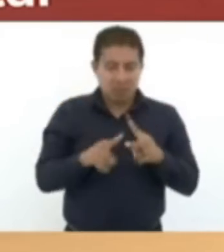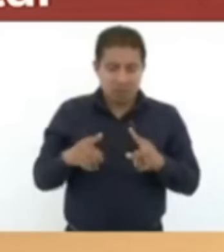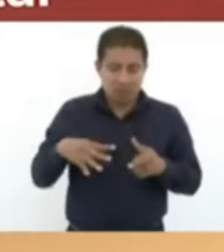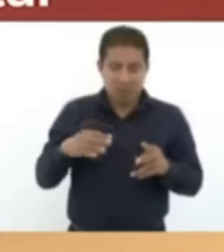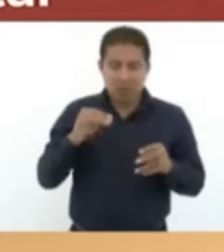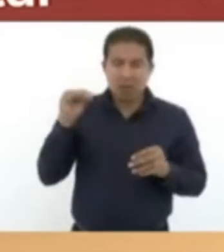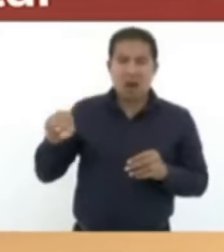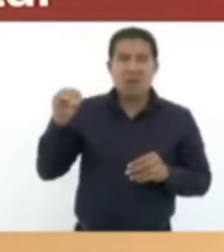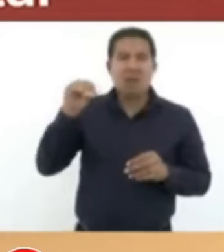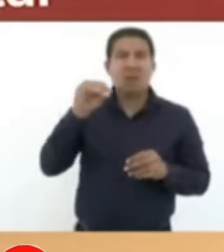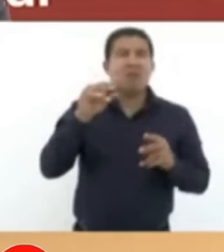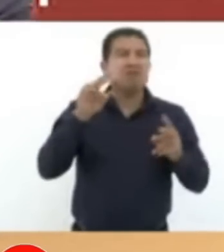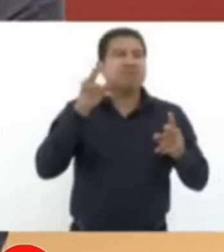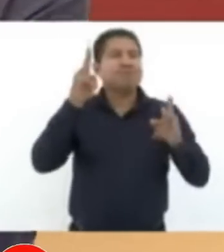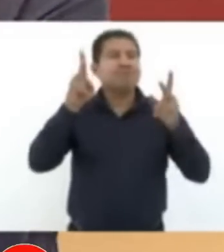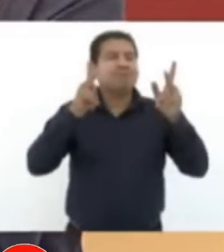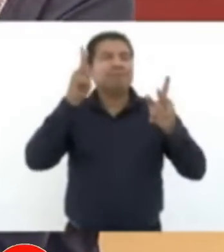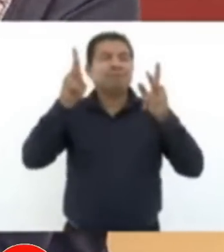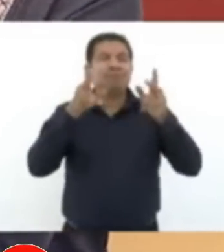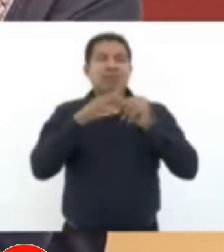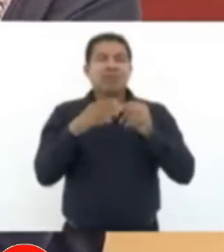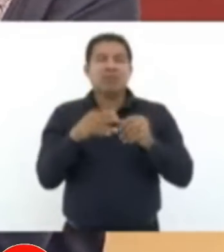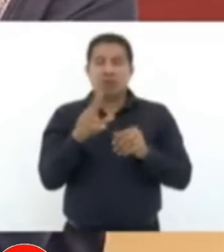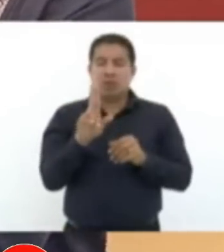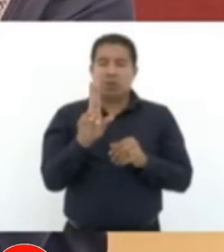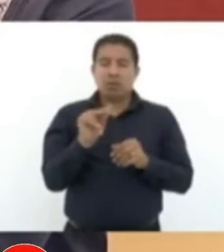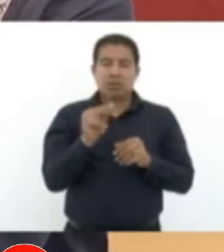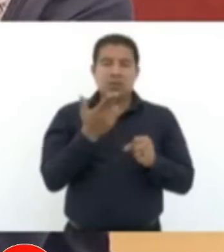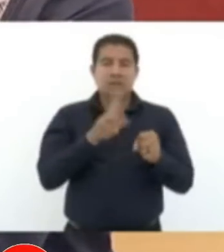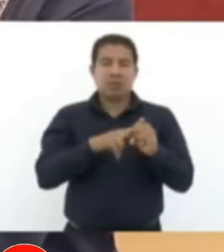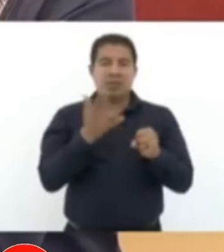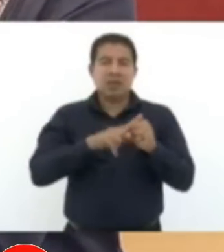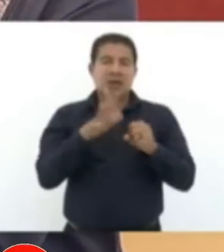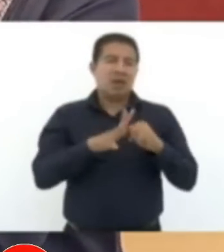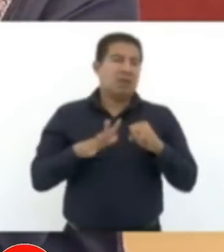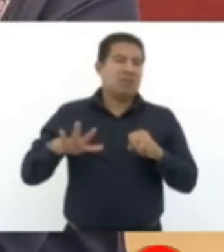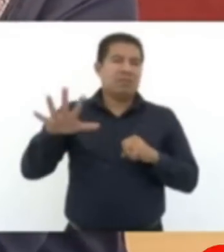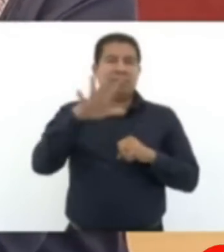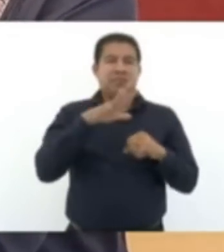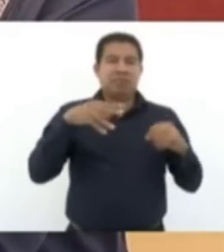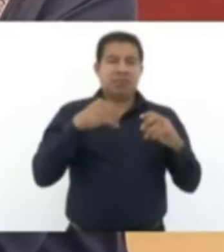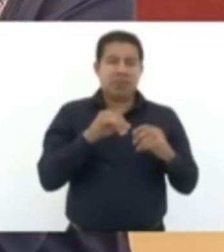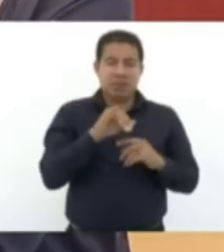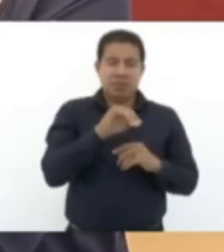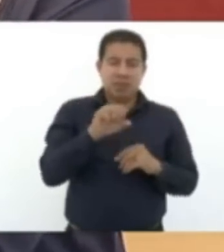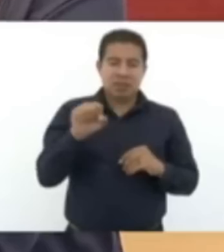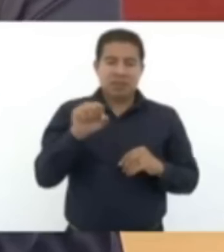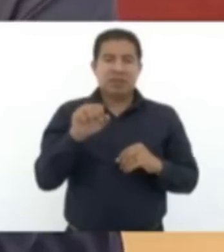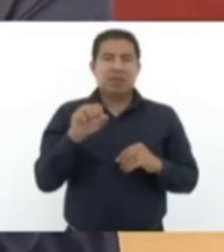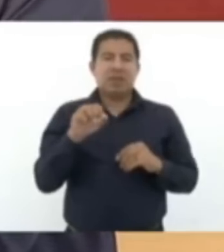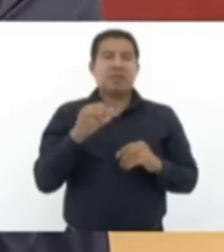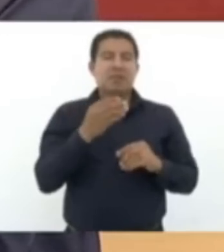y visité 80 hospitales en todo el país, del programa INS-Bienestar,